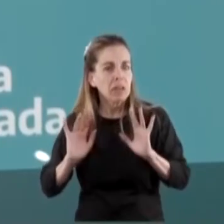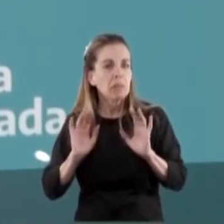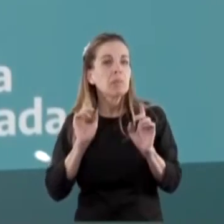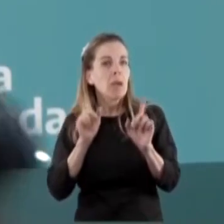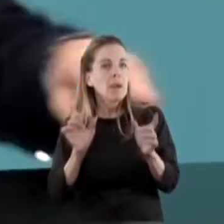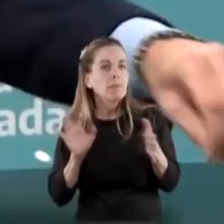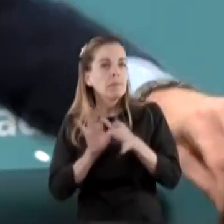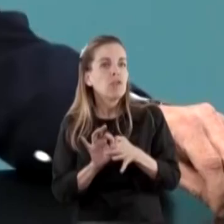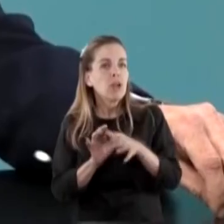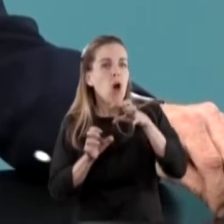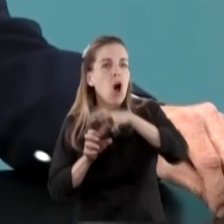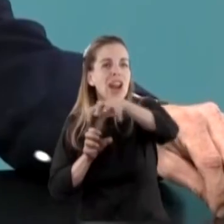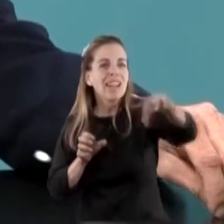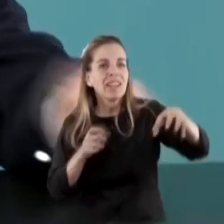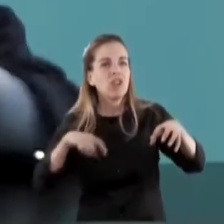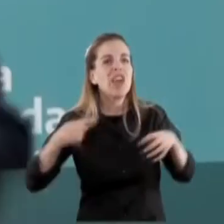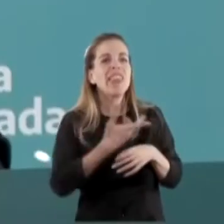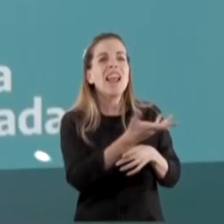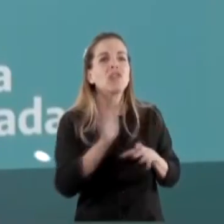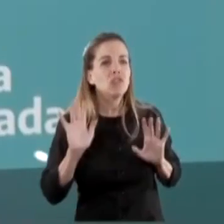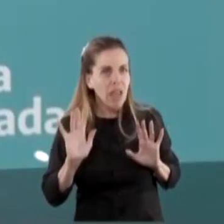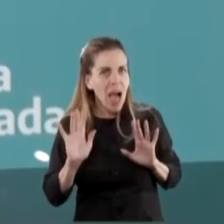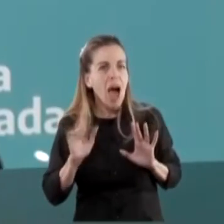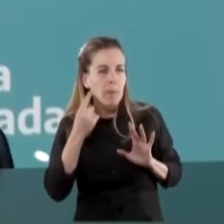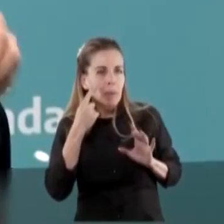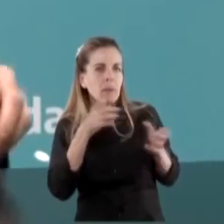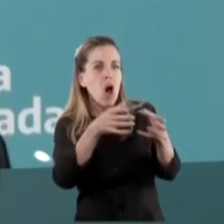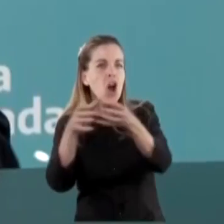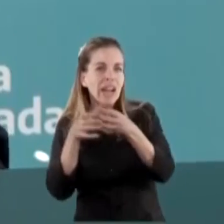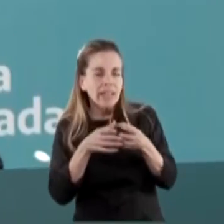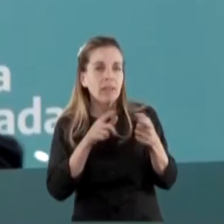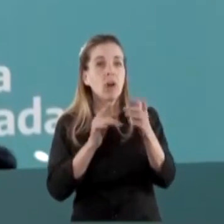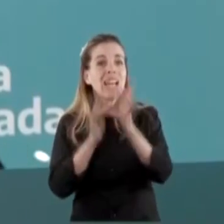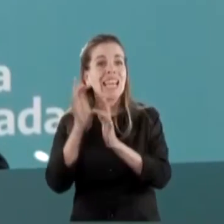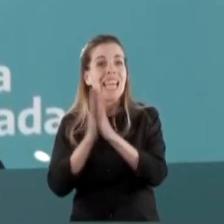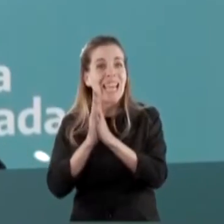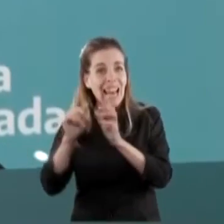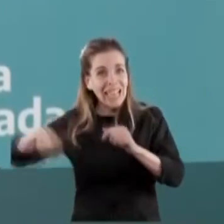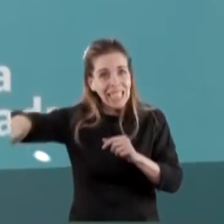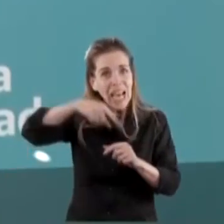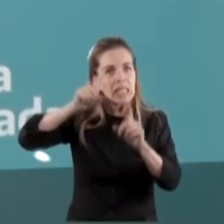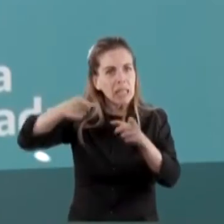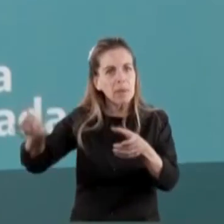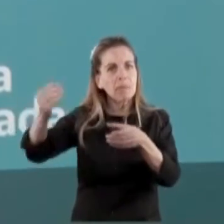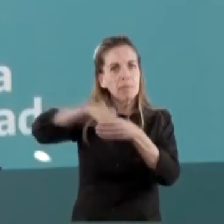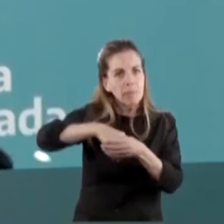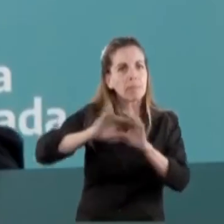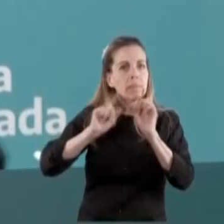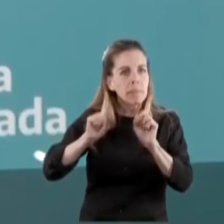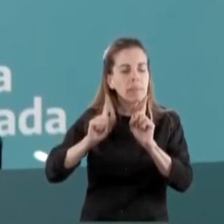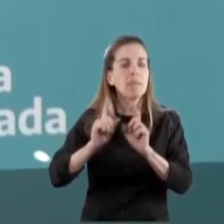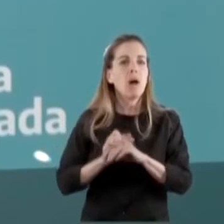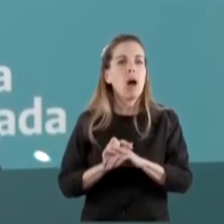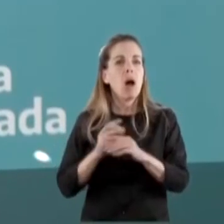las organizaciones sociales, a las que puntualmente digo, organizaciones sociales e iglesias, que en muchos casos han llegado antes que